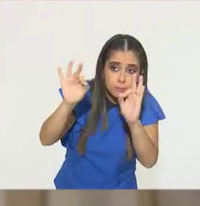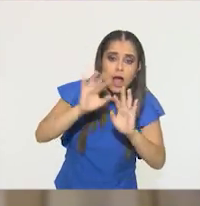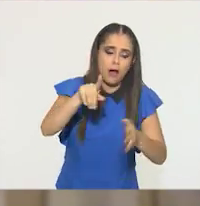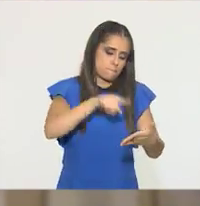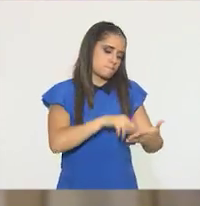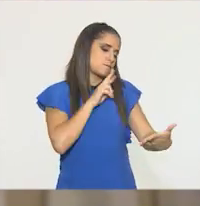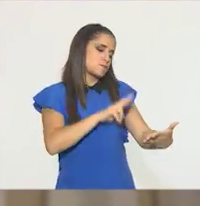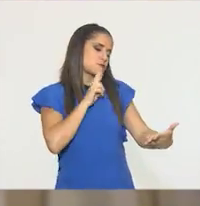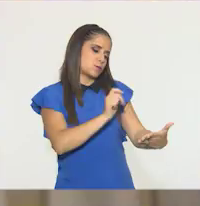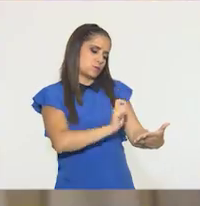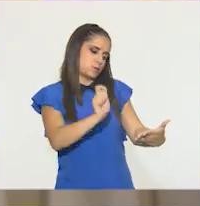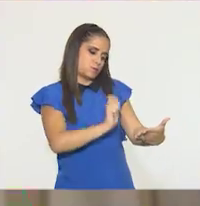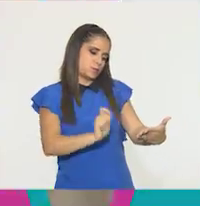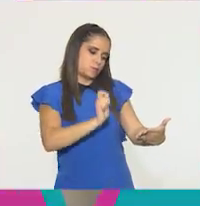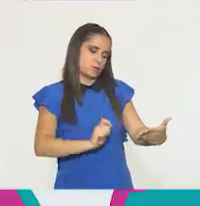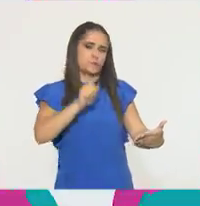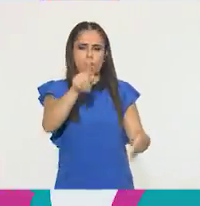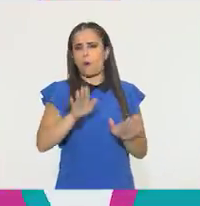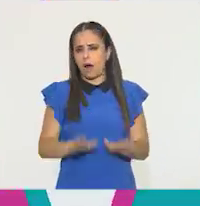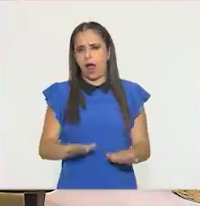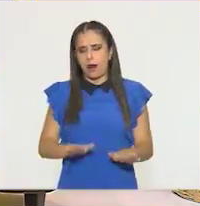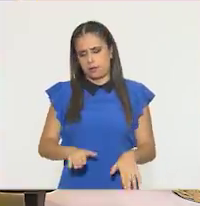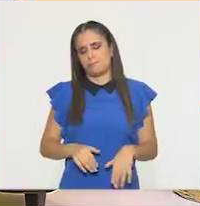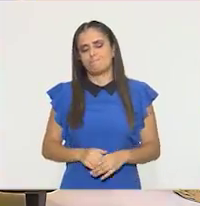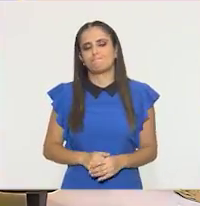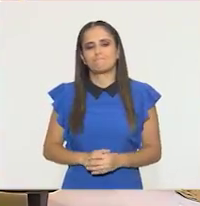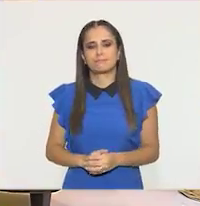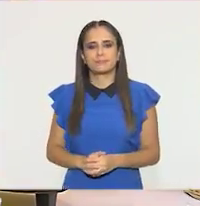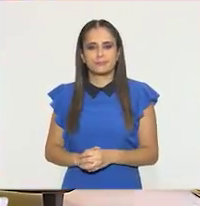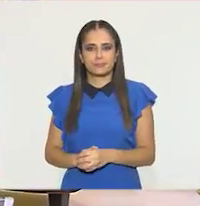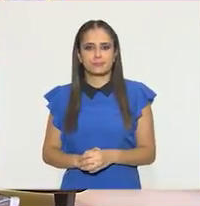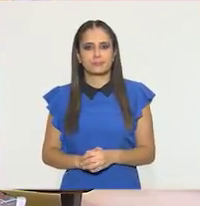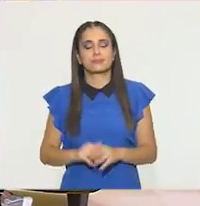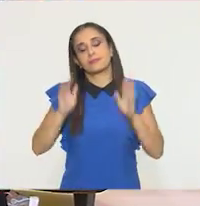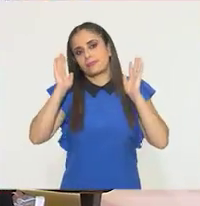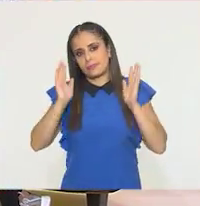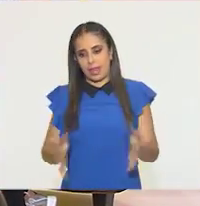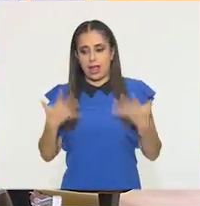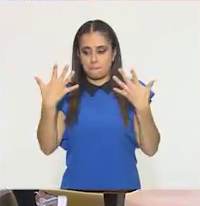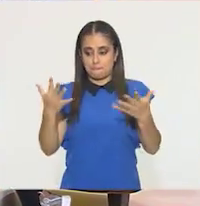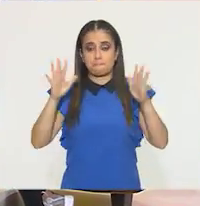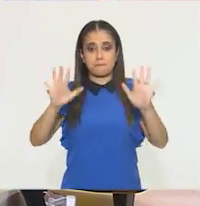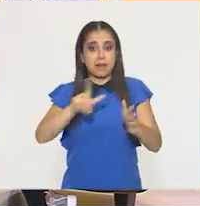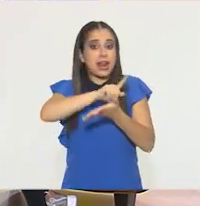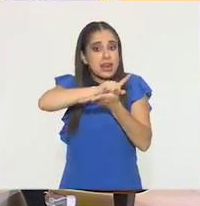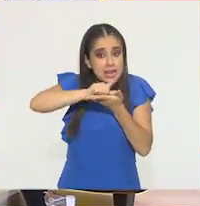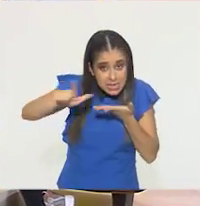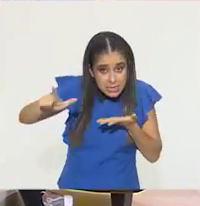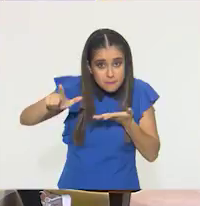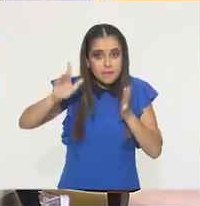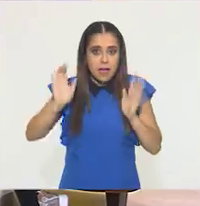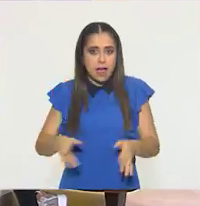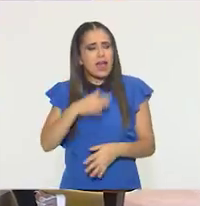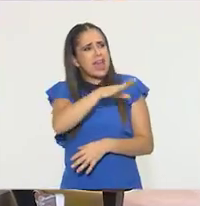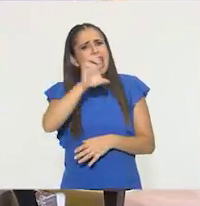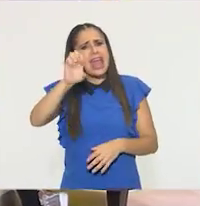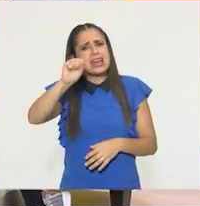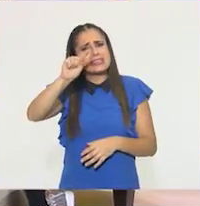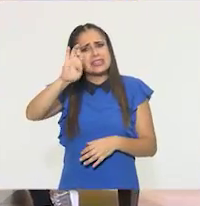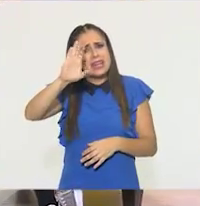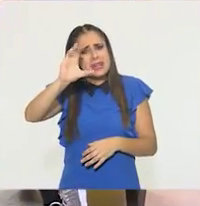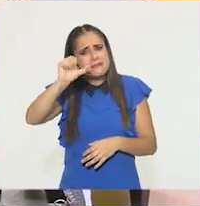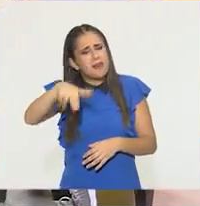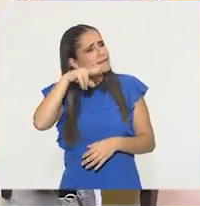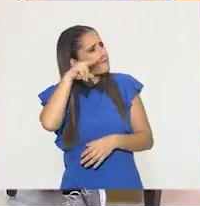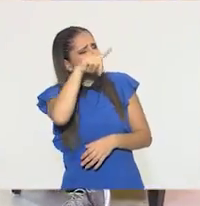y hacerlas a tu ritmo. Pues ahora sí ya, con las manos limpias, lo que sea. Pero Esteban, yo todavía te